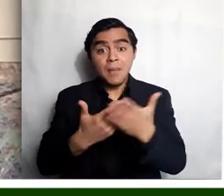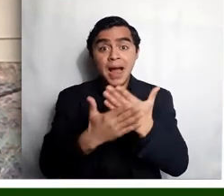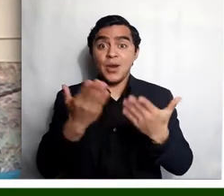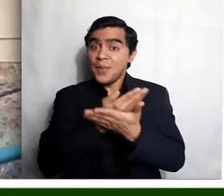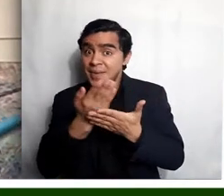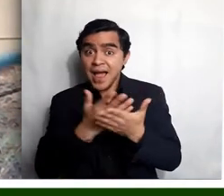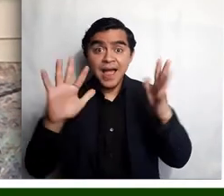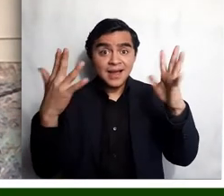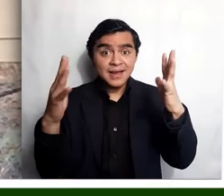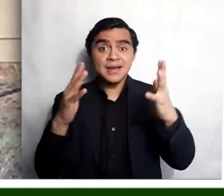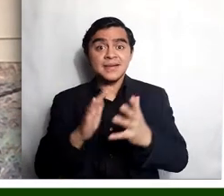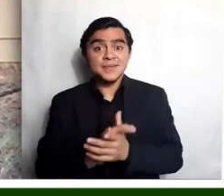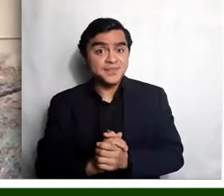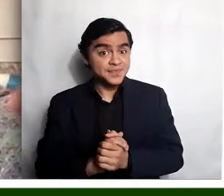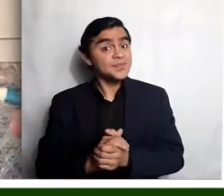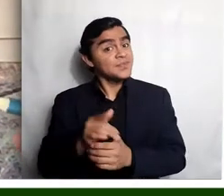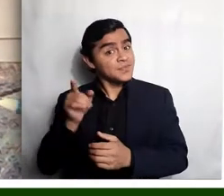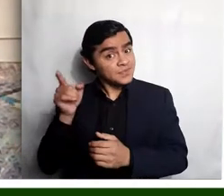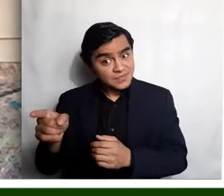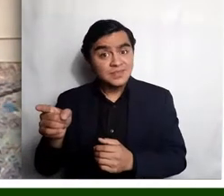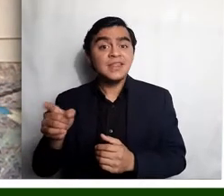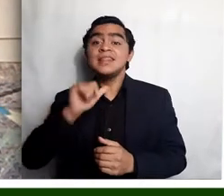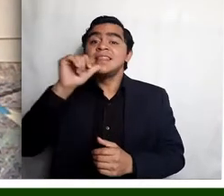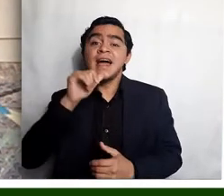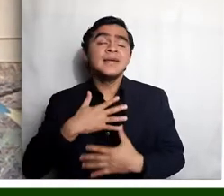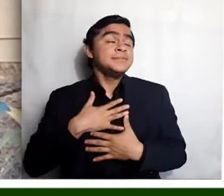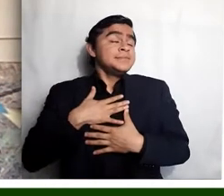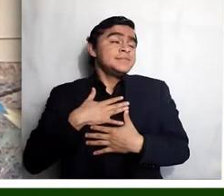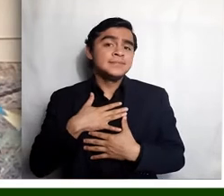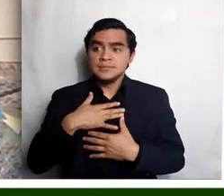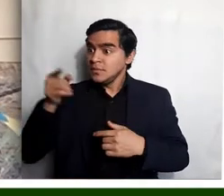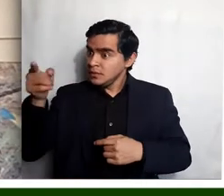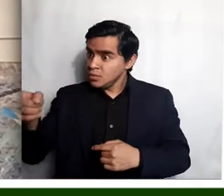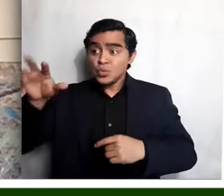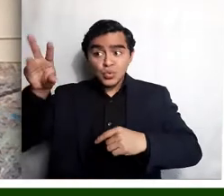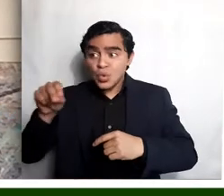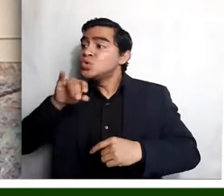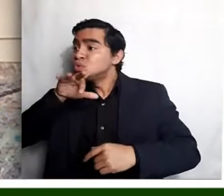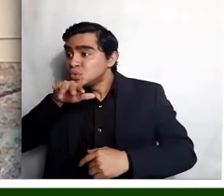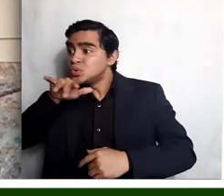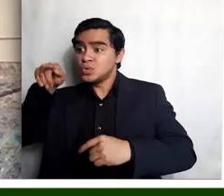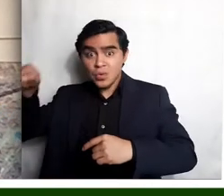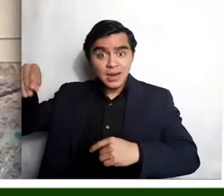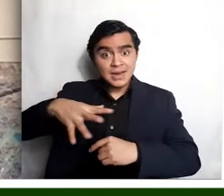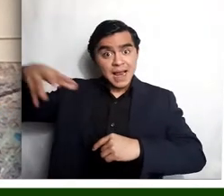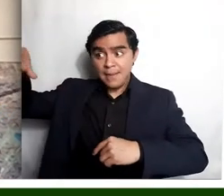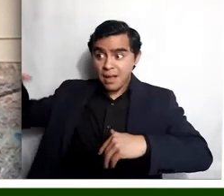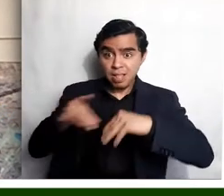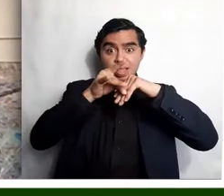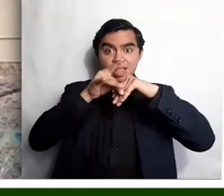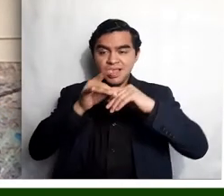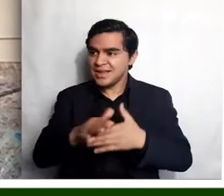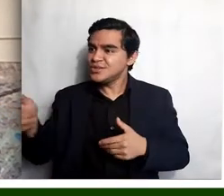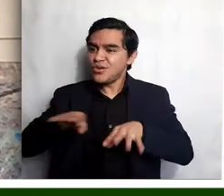que te vas sin suspirar. Ay, niña no te la manche, la tinta del calamar. Que